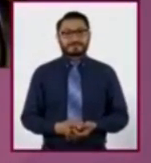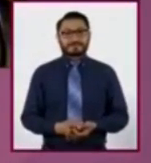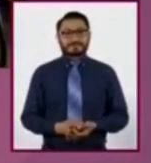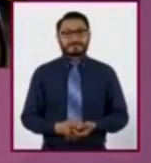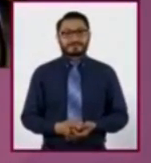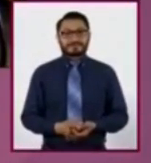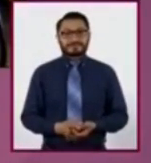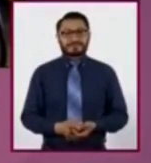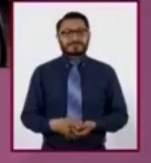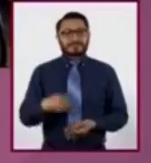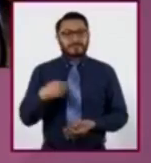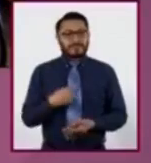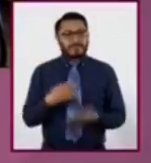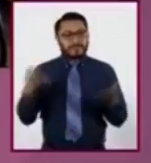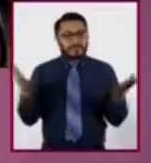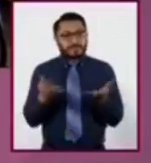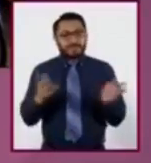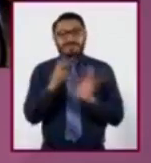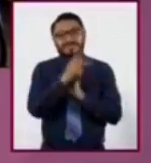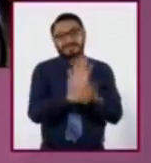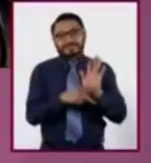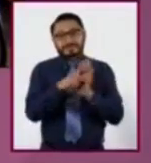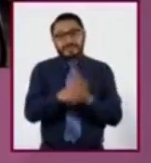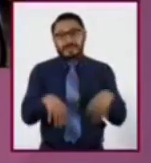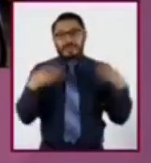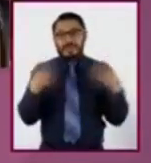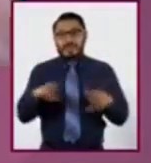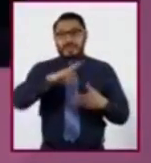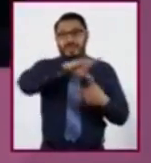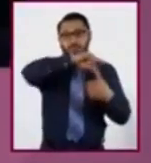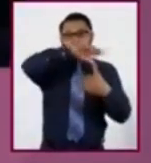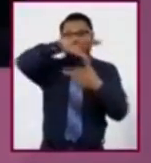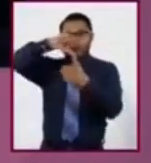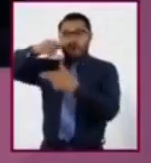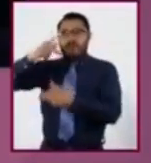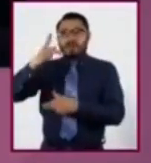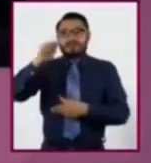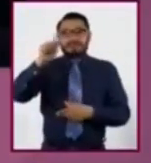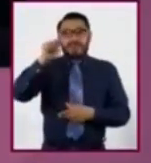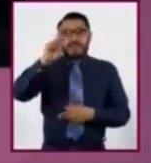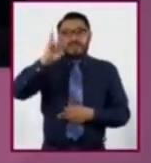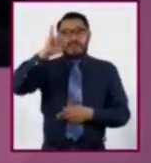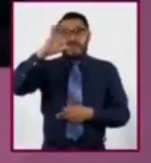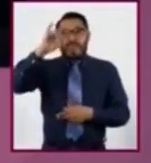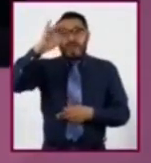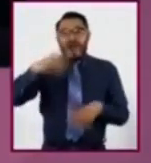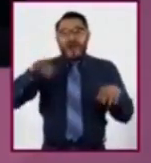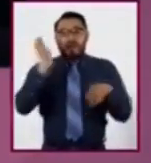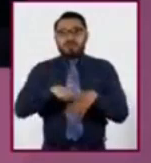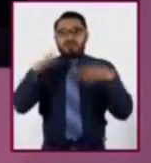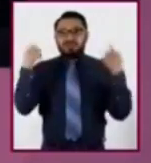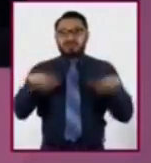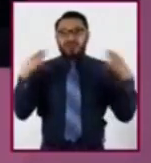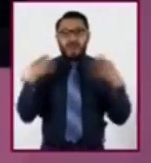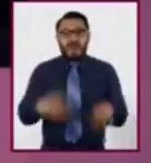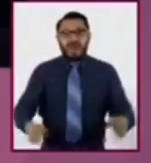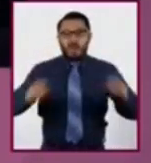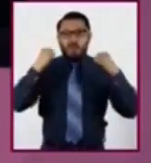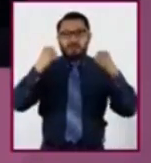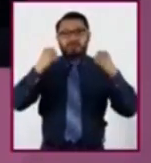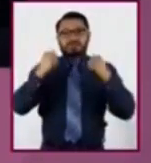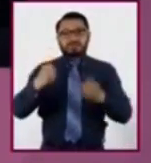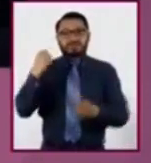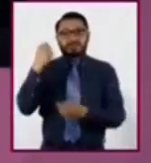Estoy haciendo un video sobre el famoso huracán Patricia, el más potente en la historia de los últimos años,